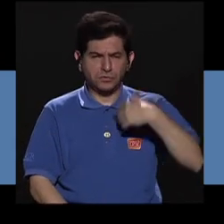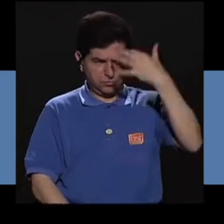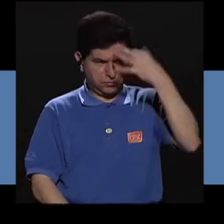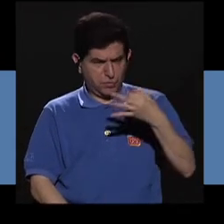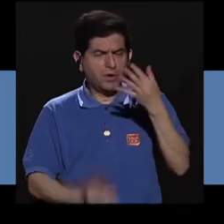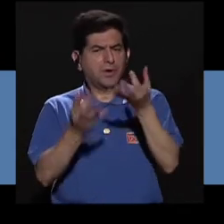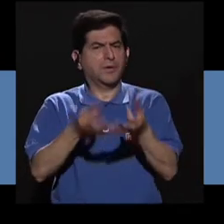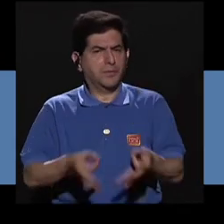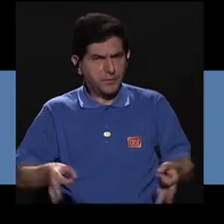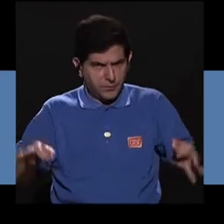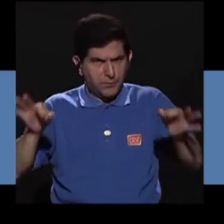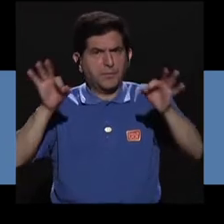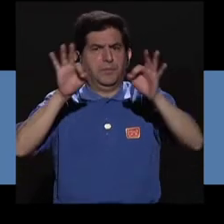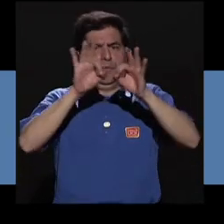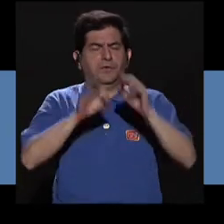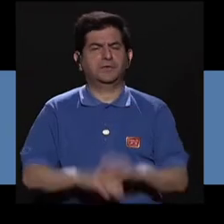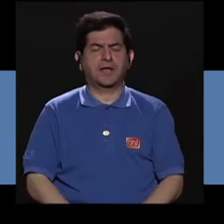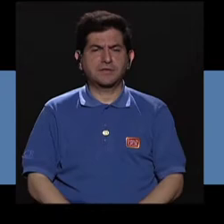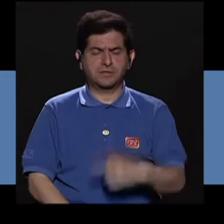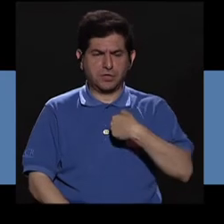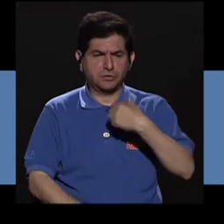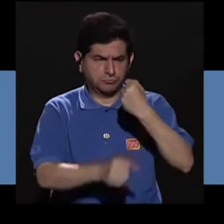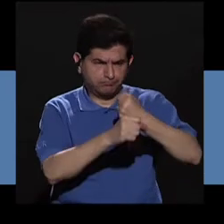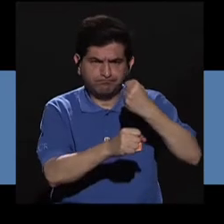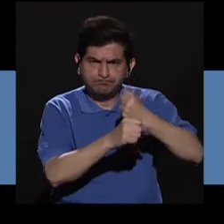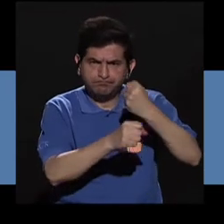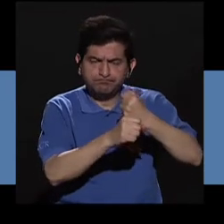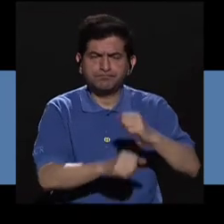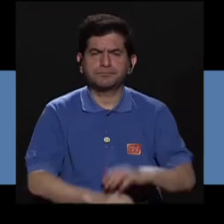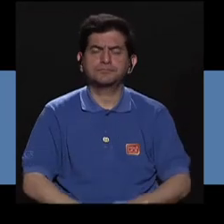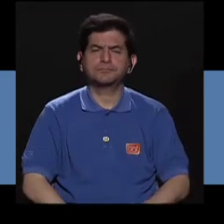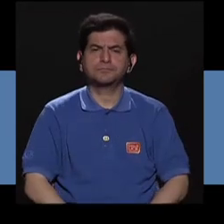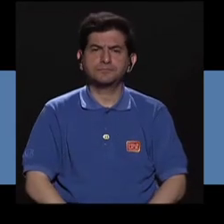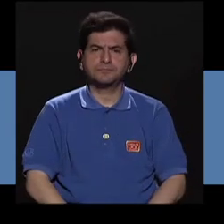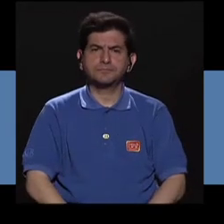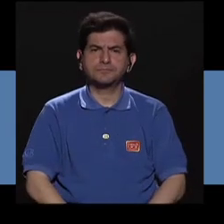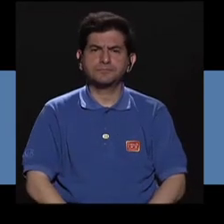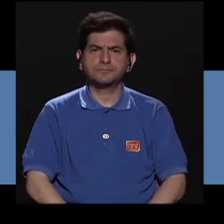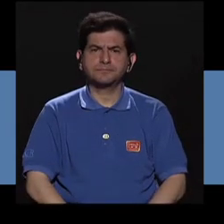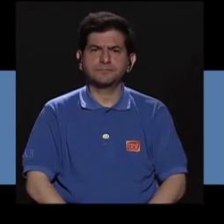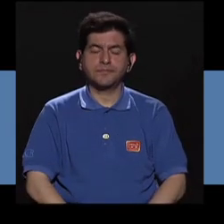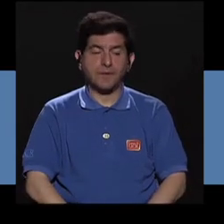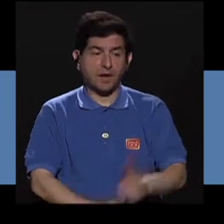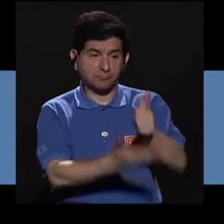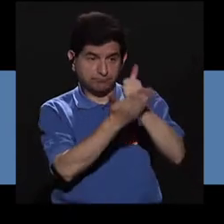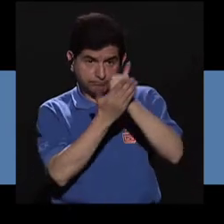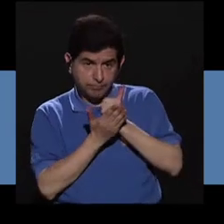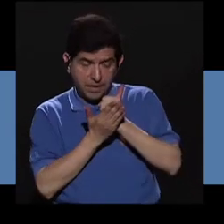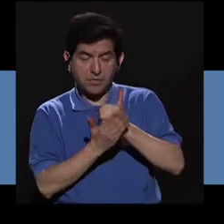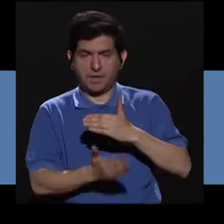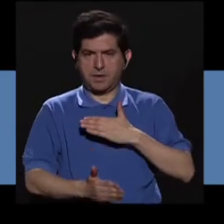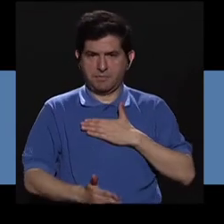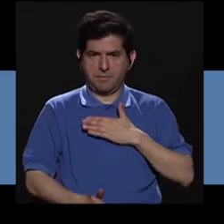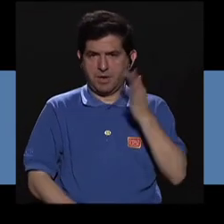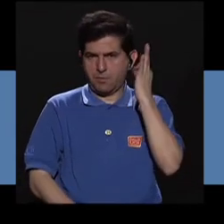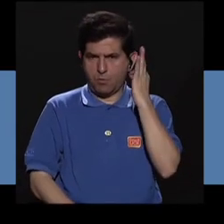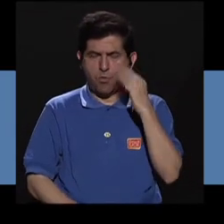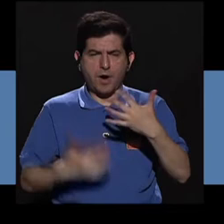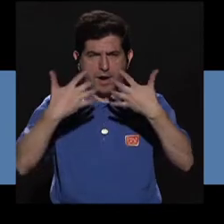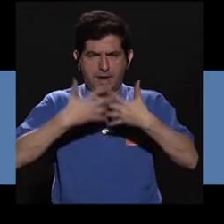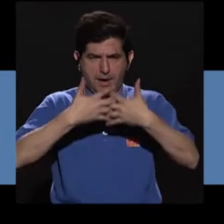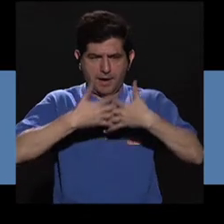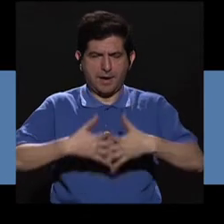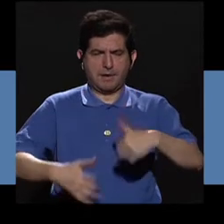Futuro, me parece importante para lo que yo hago, ¿verdad? Y me